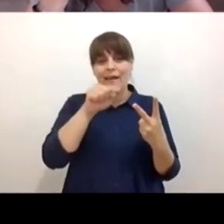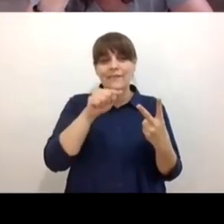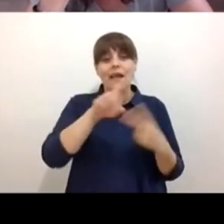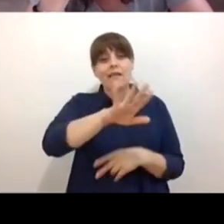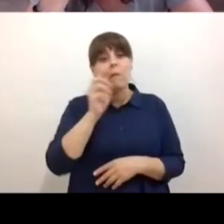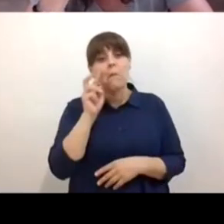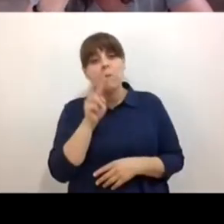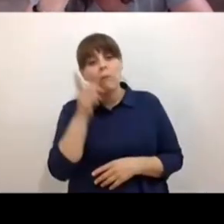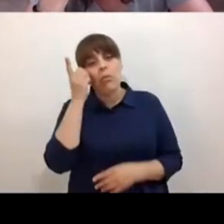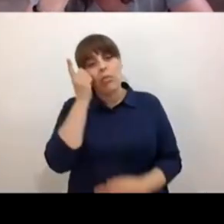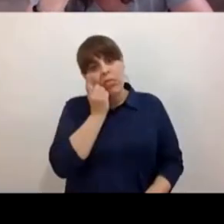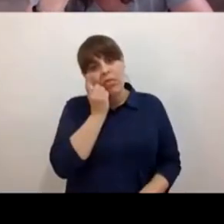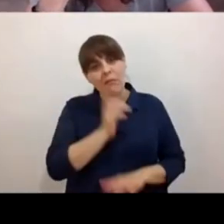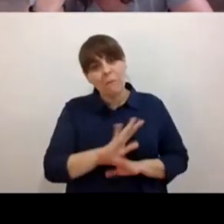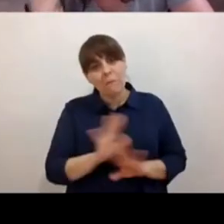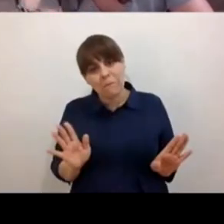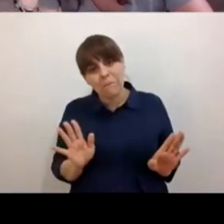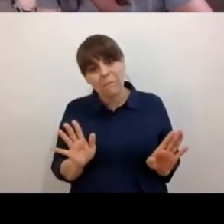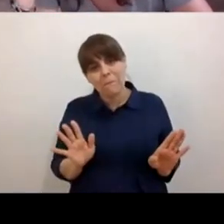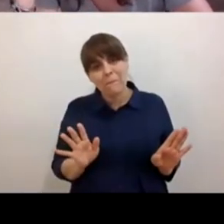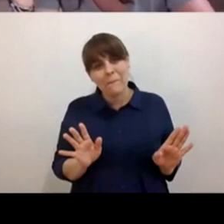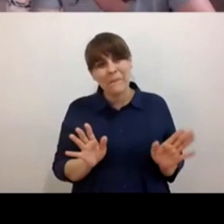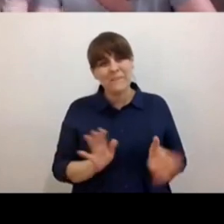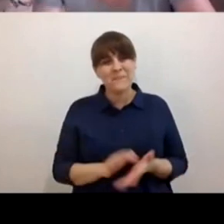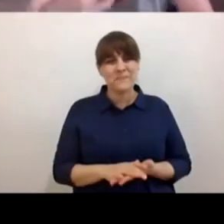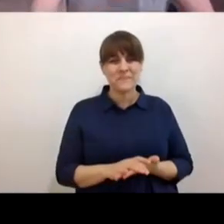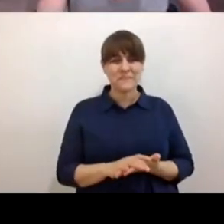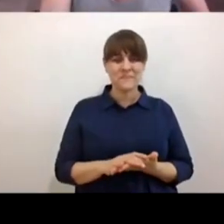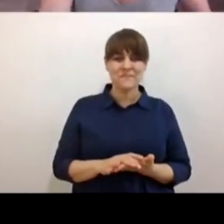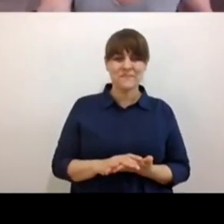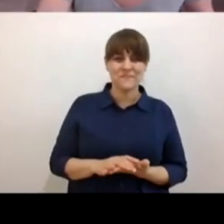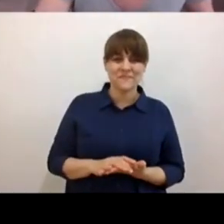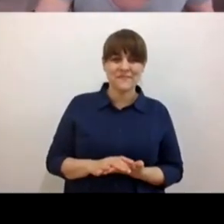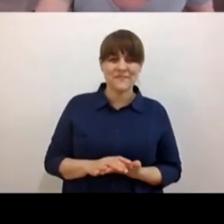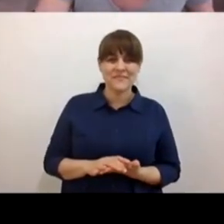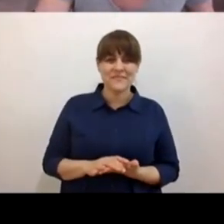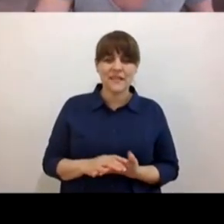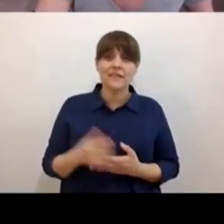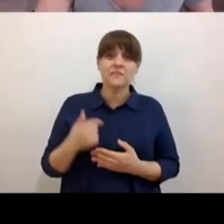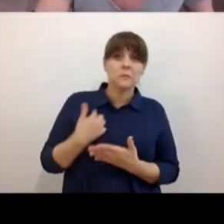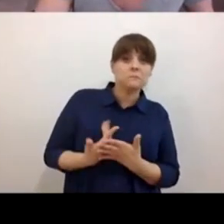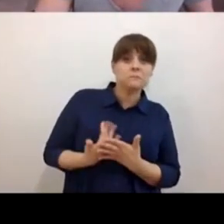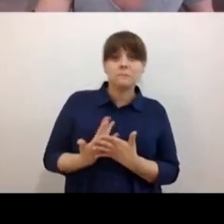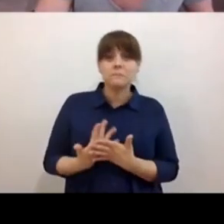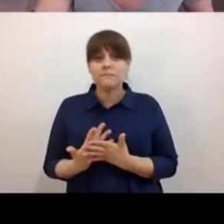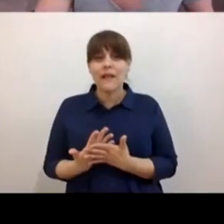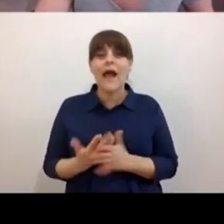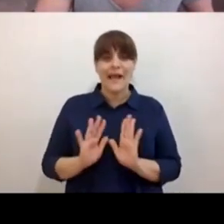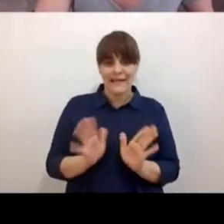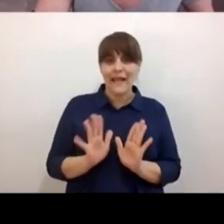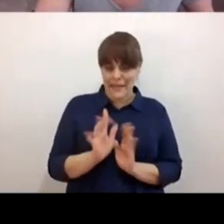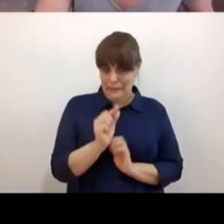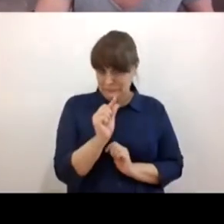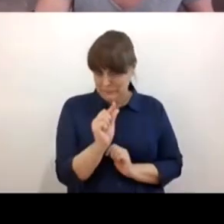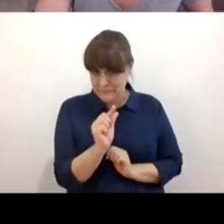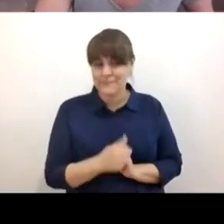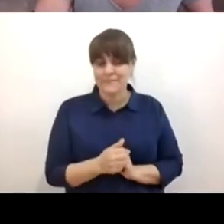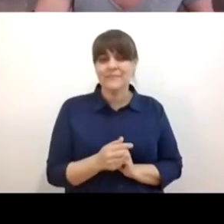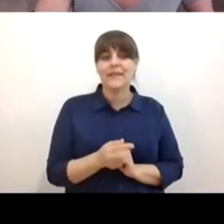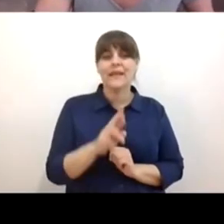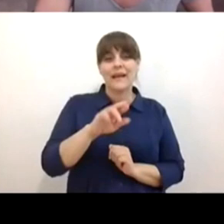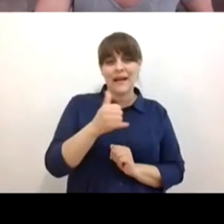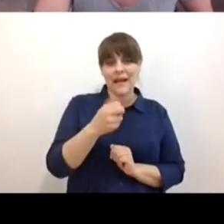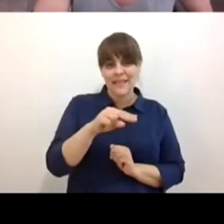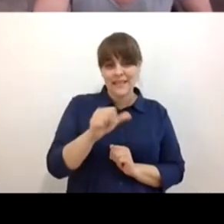así en ese plan se puso porque dijo ¿qué hago? ¿a qué hora me toca? pues ahí voy entonces reina y luego ana